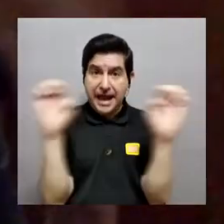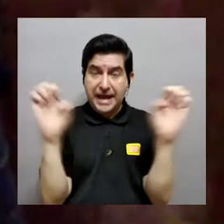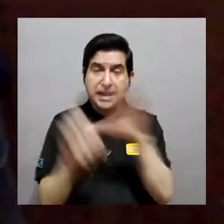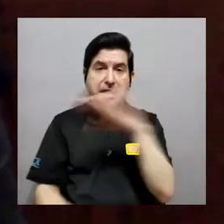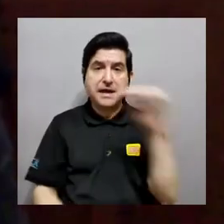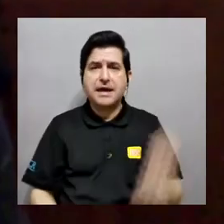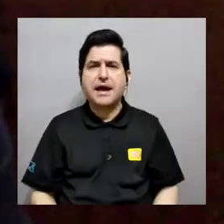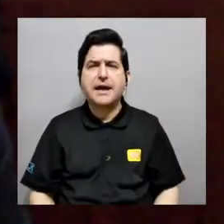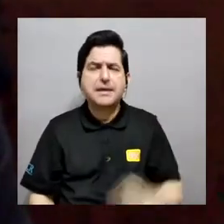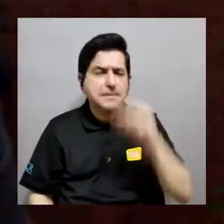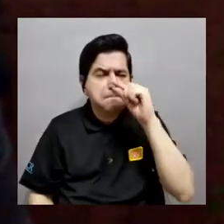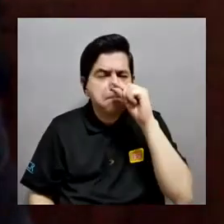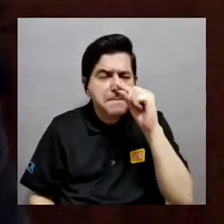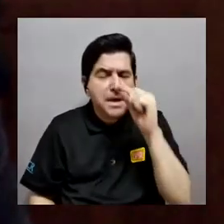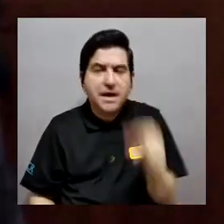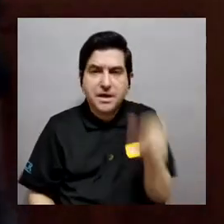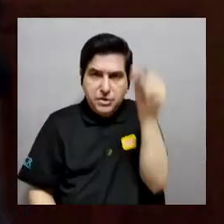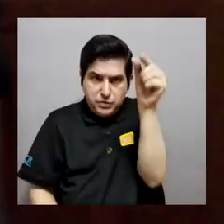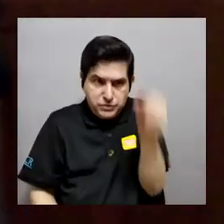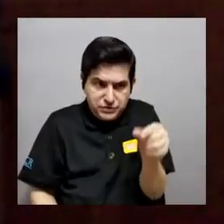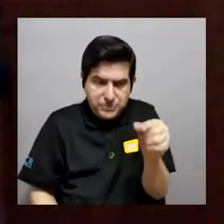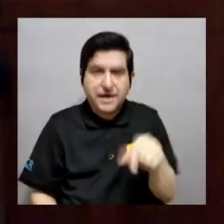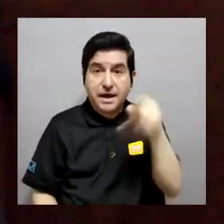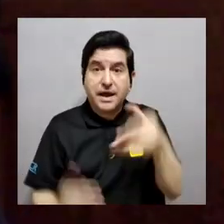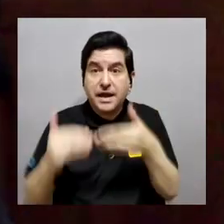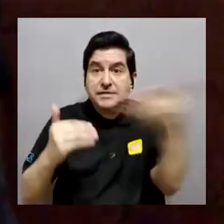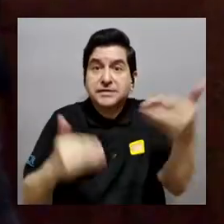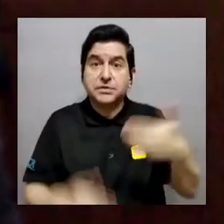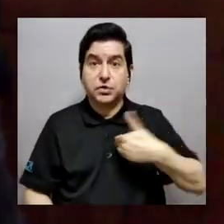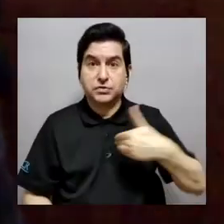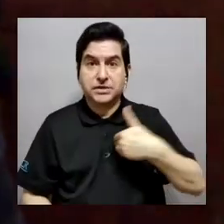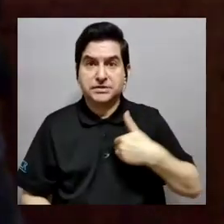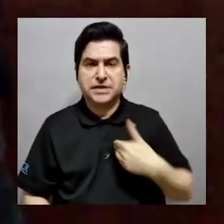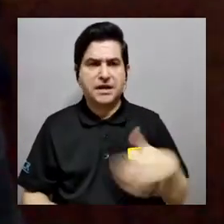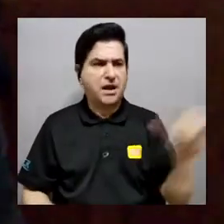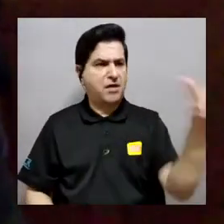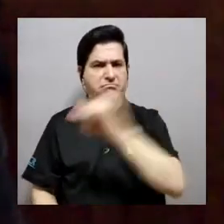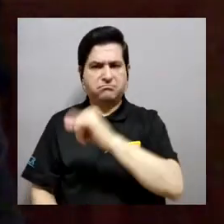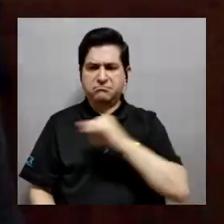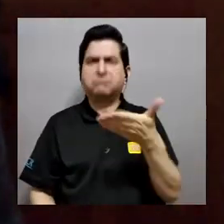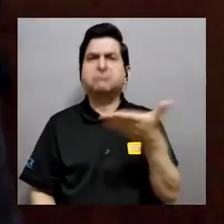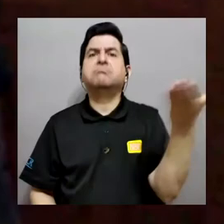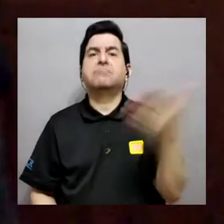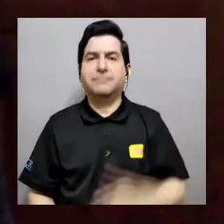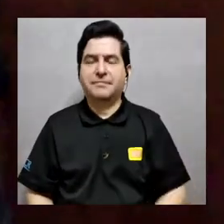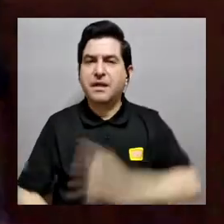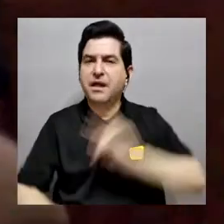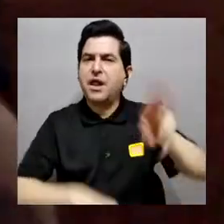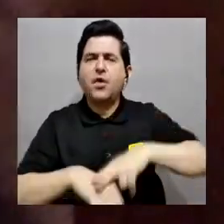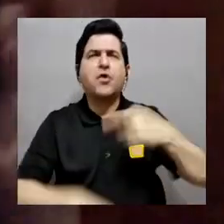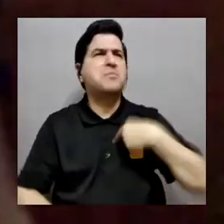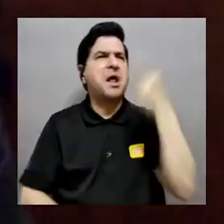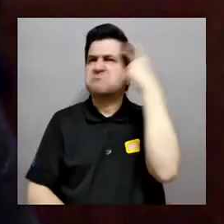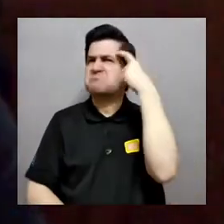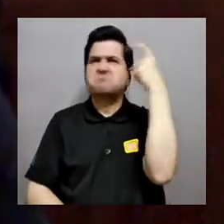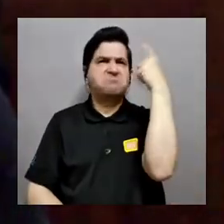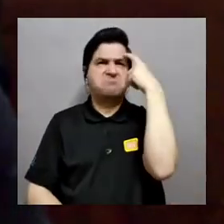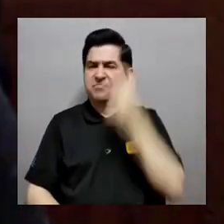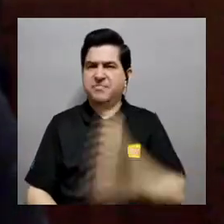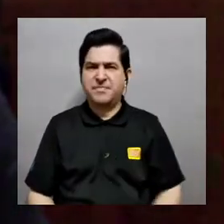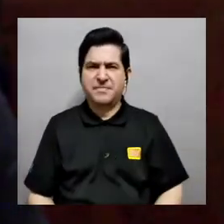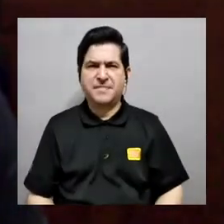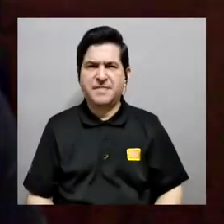y los microorganismos. ¿Qué es lo que estas cosas tienen en común? Entonces, normalmente uno no pensaría